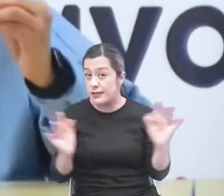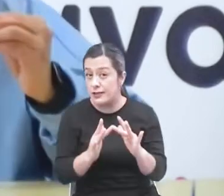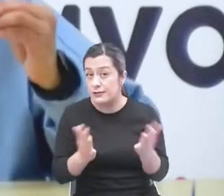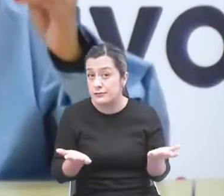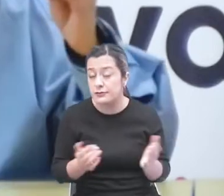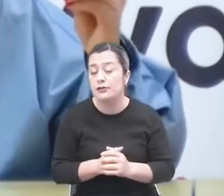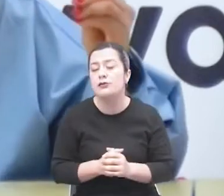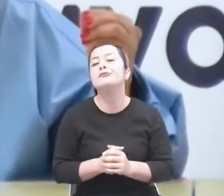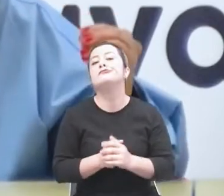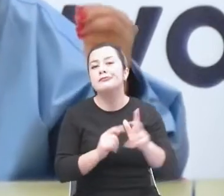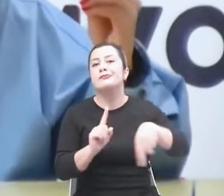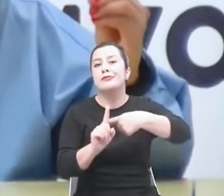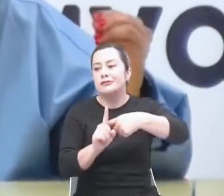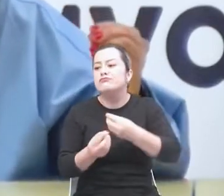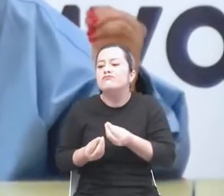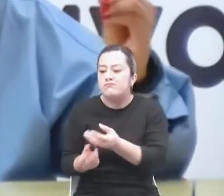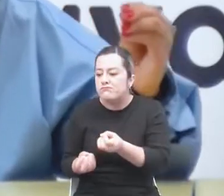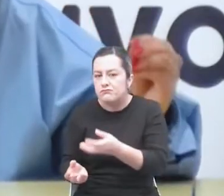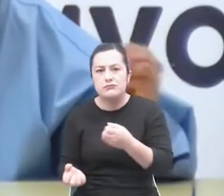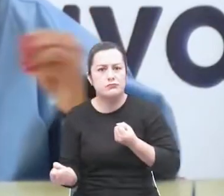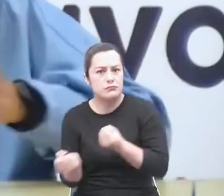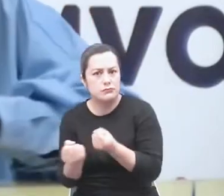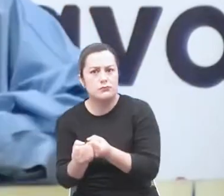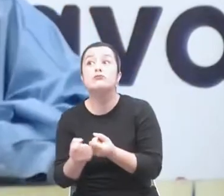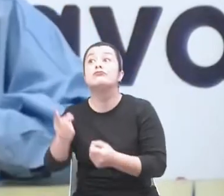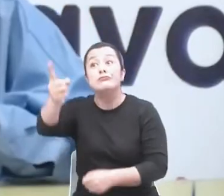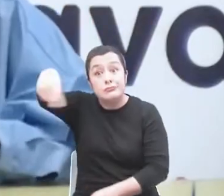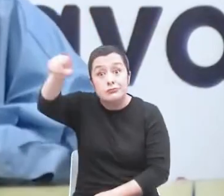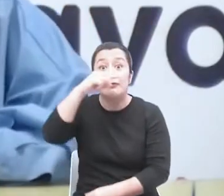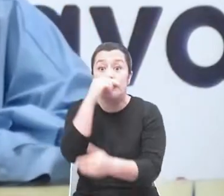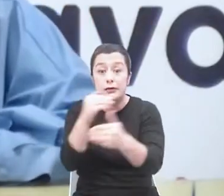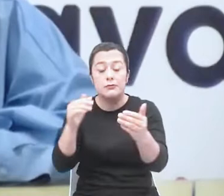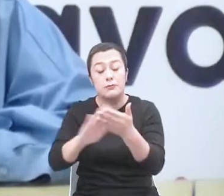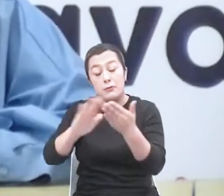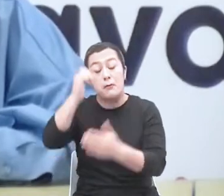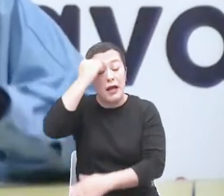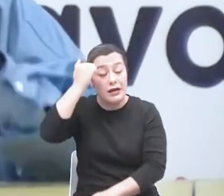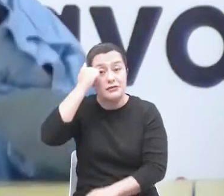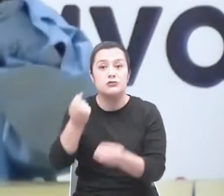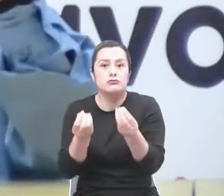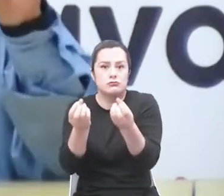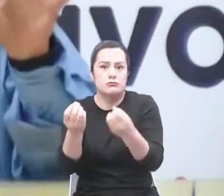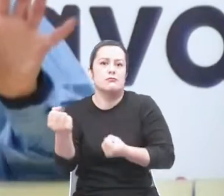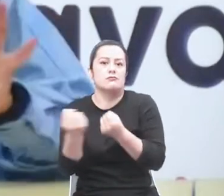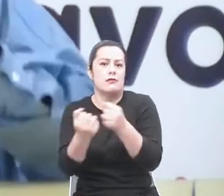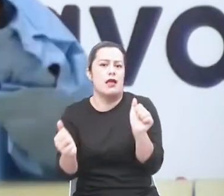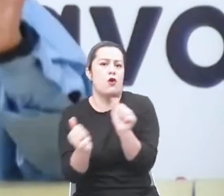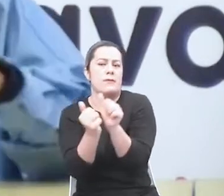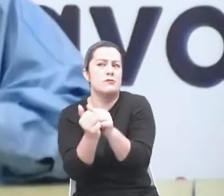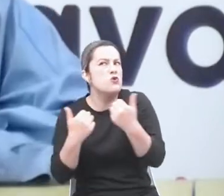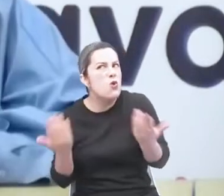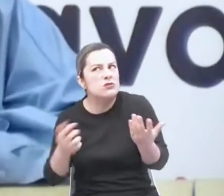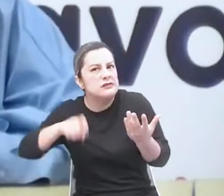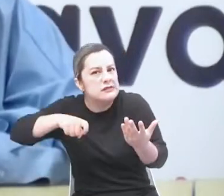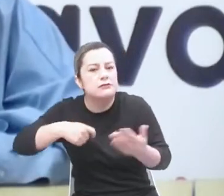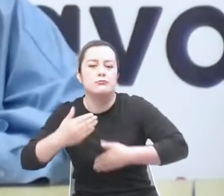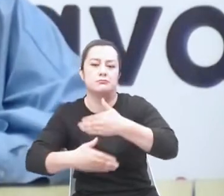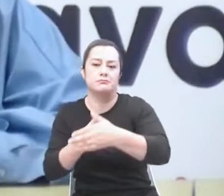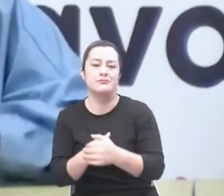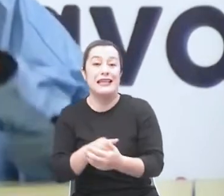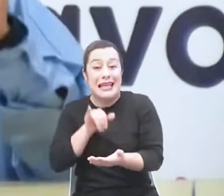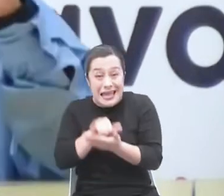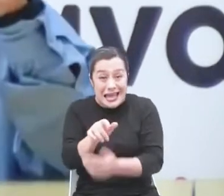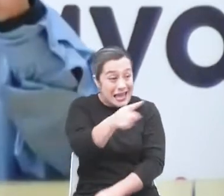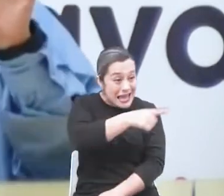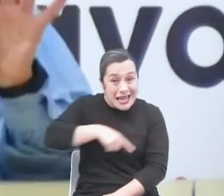con dotación y acompañamiento a los maestros in situ. Eso nos permite hoy, en el marco de evaluar